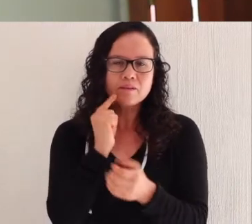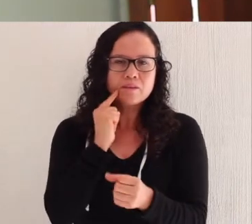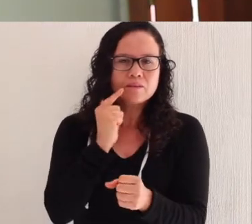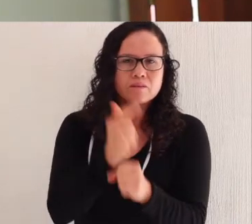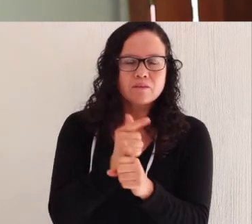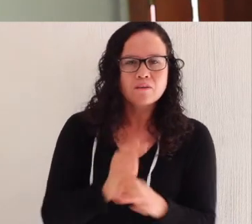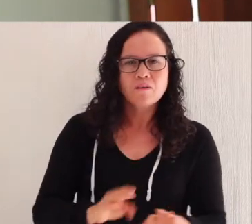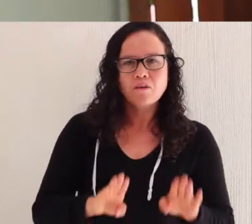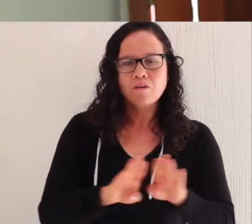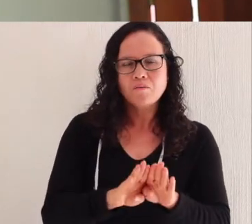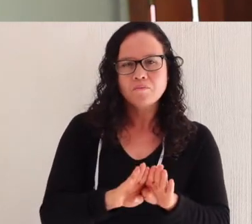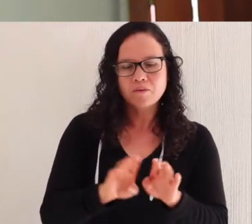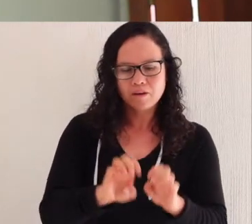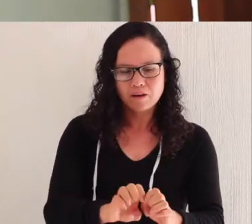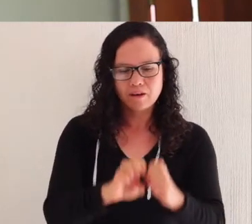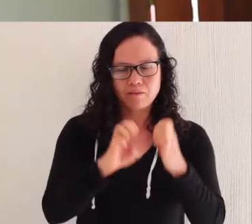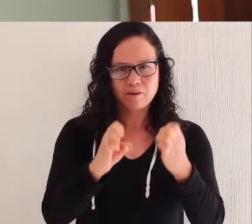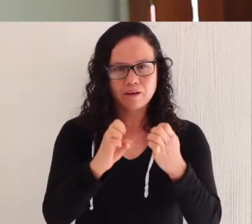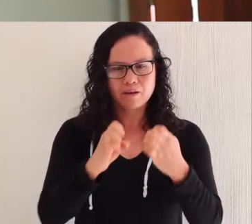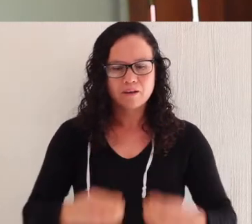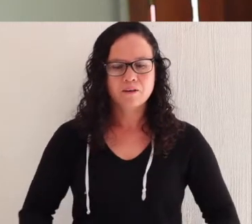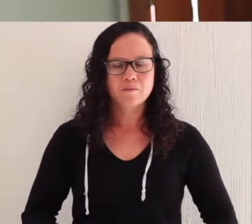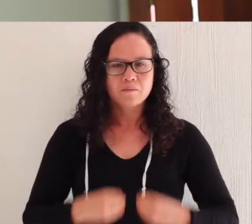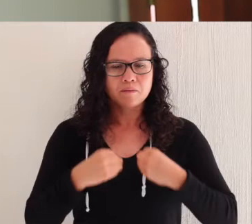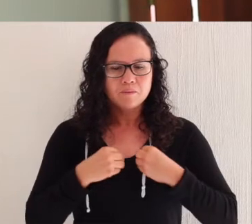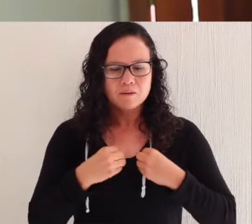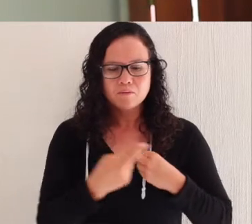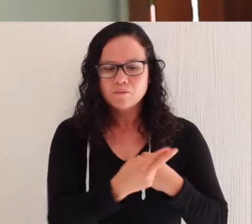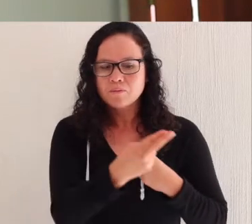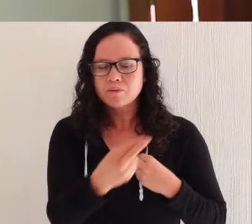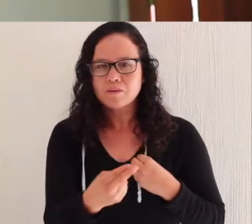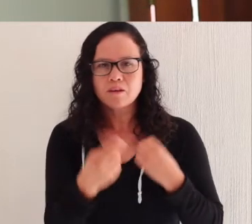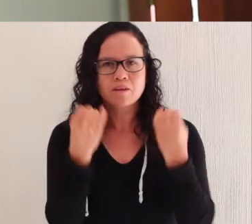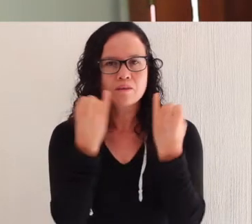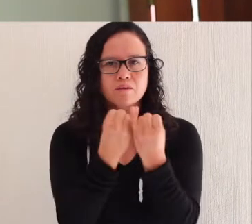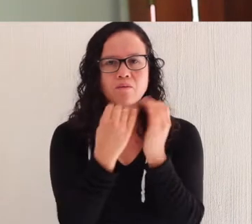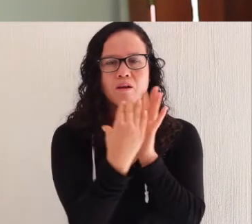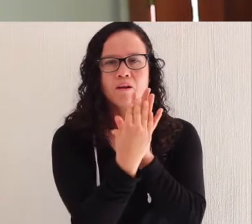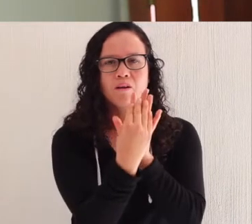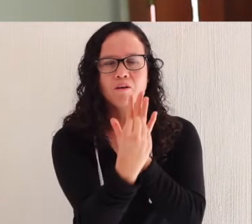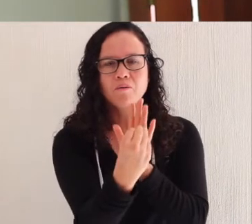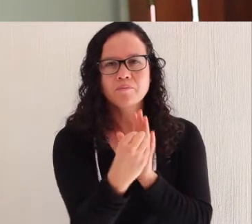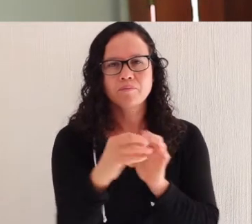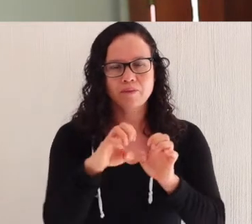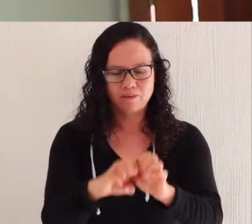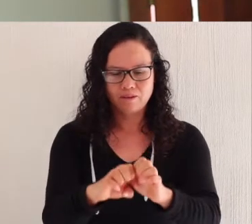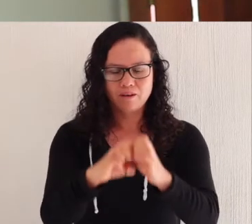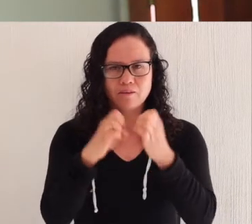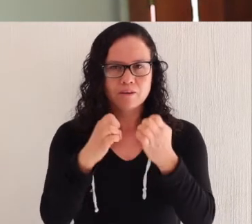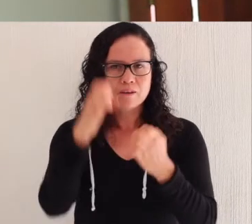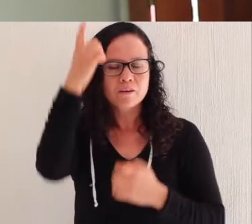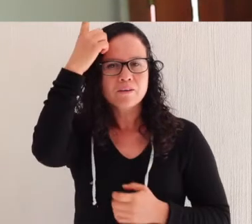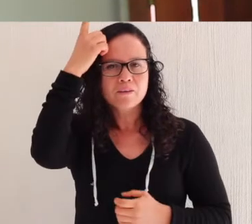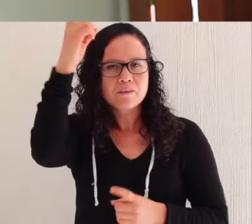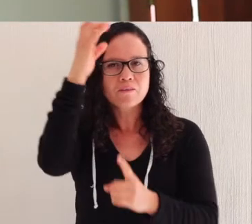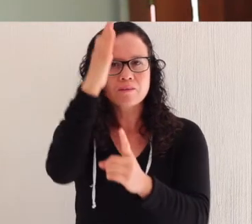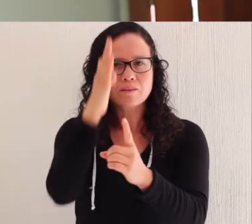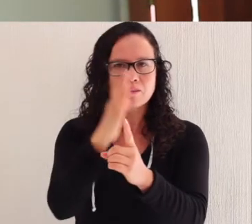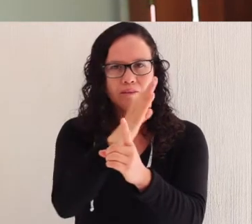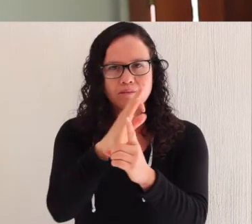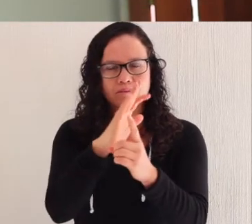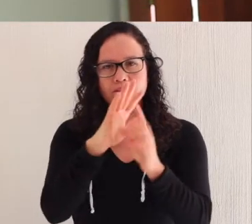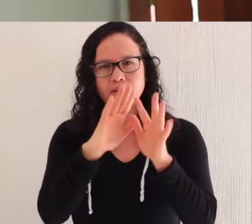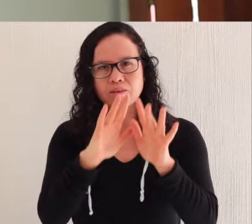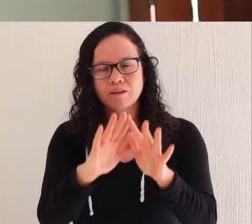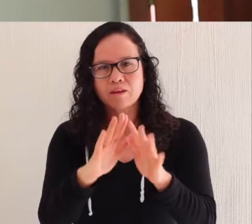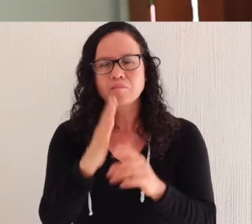descubrir cómo el Evangelio es posible vivirlo y cómo también ustedes son una réplica fiel del Evangelio. Que Dios les